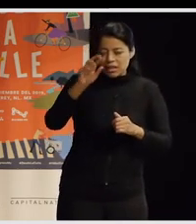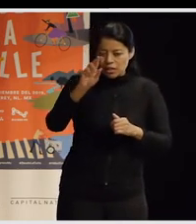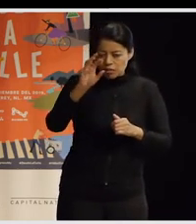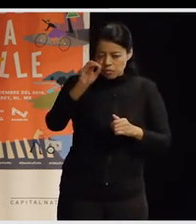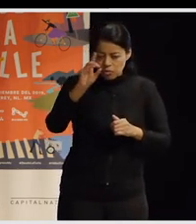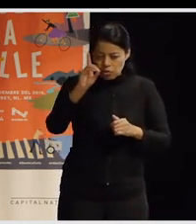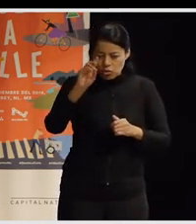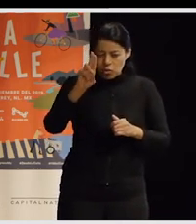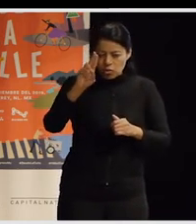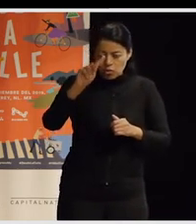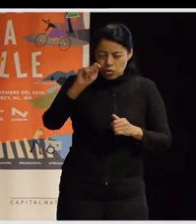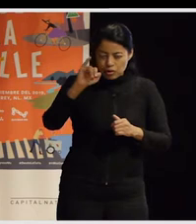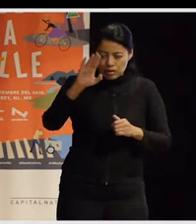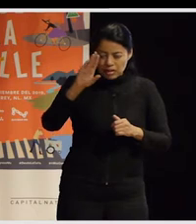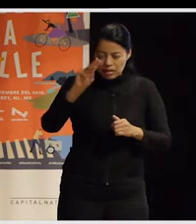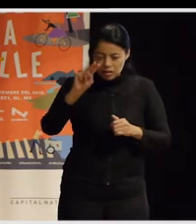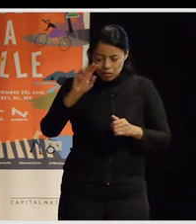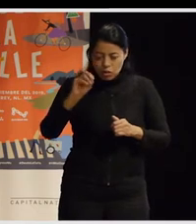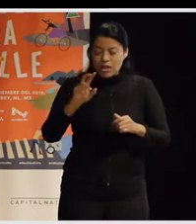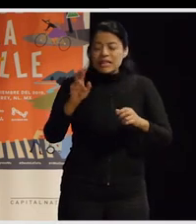con todo lo que es la reproducción de vida,